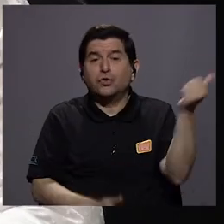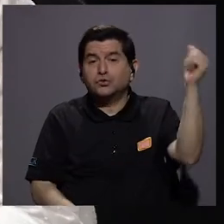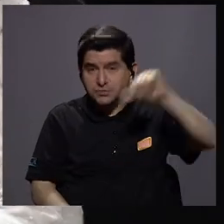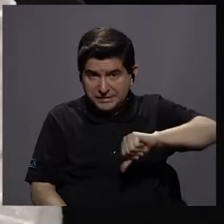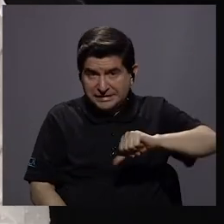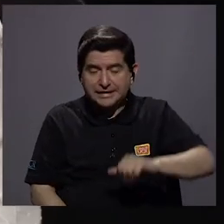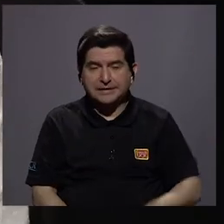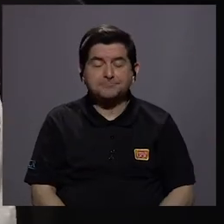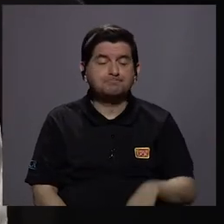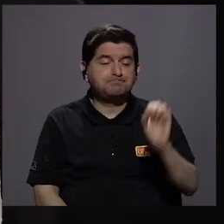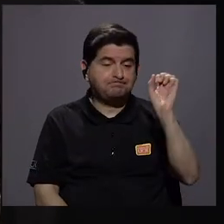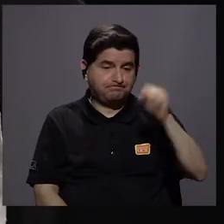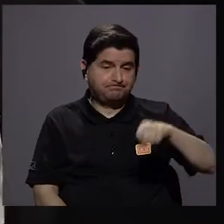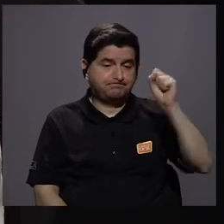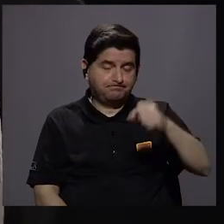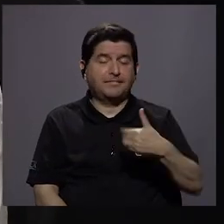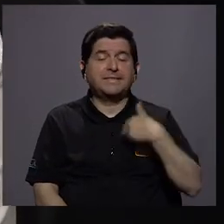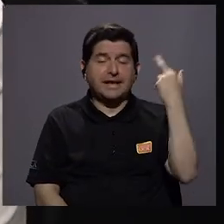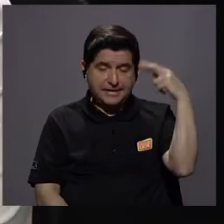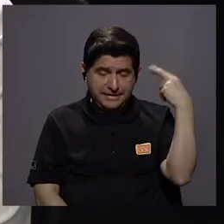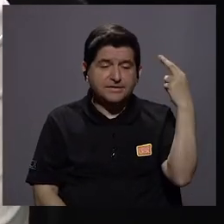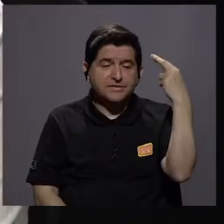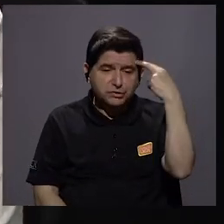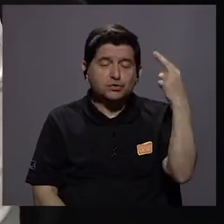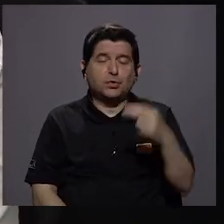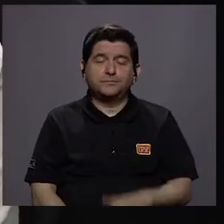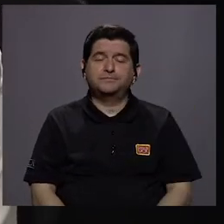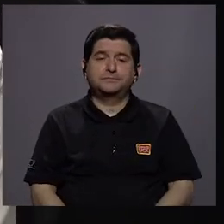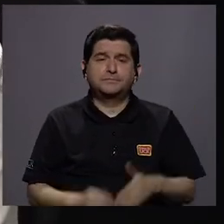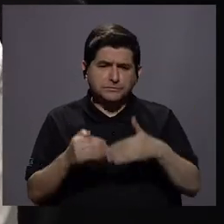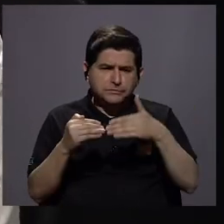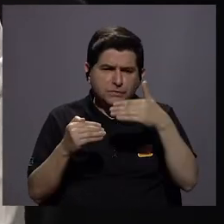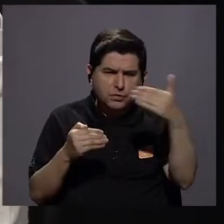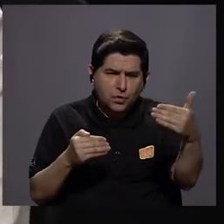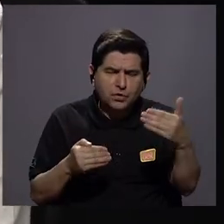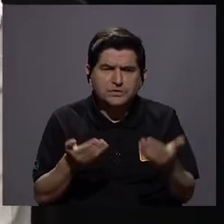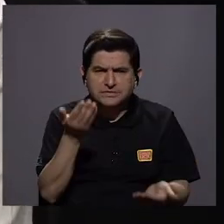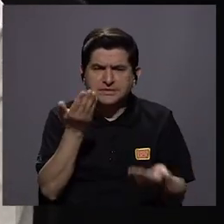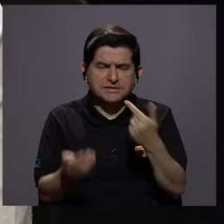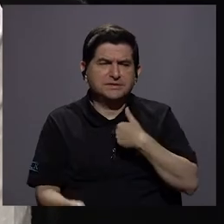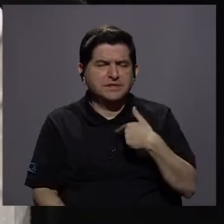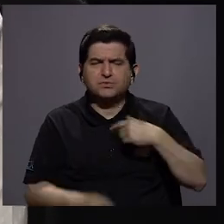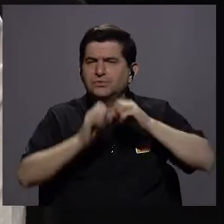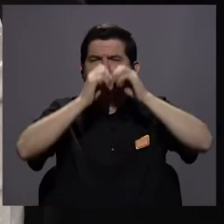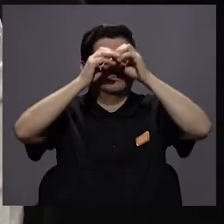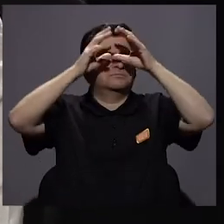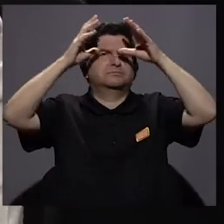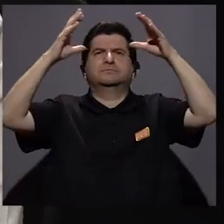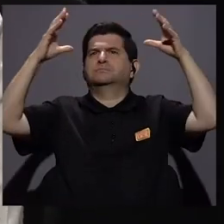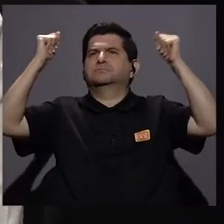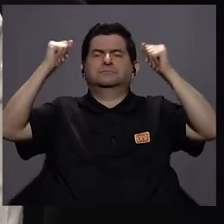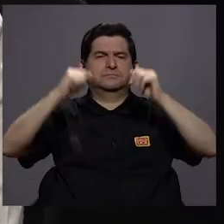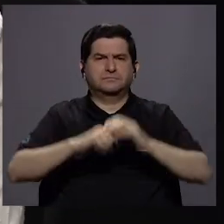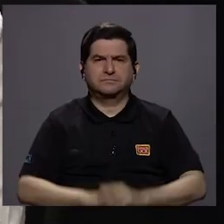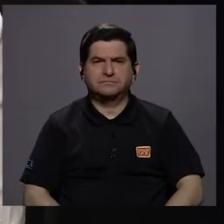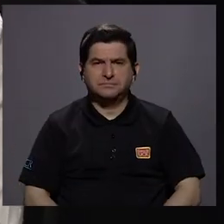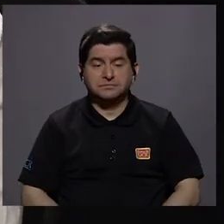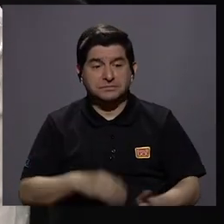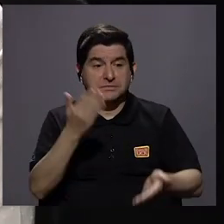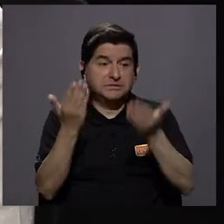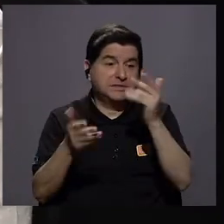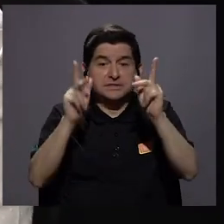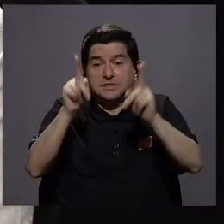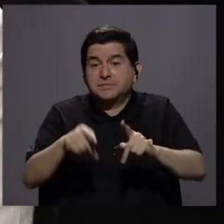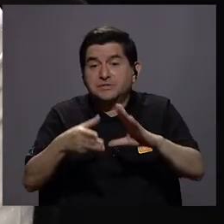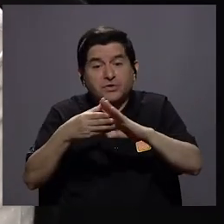Sí, no, definitivamente tienen razón. Y hay cosas que uno no se imagina si es que